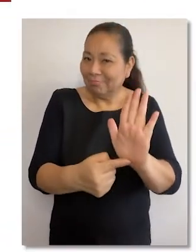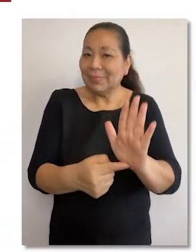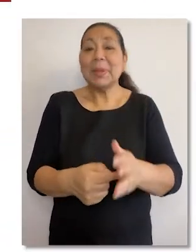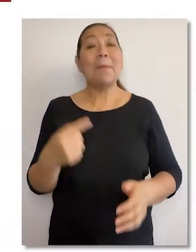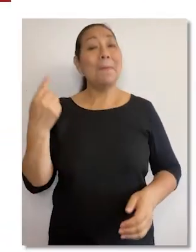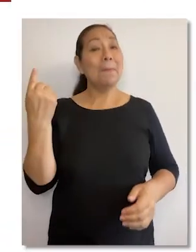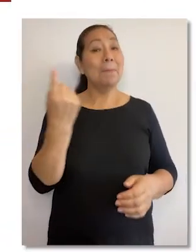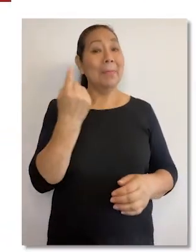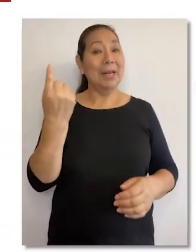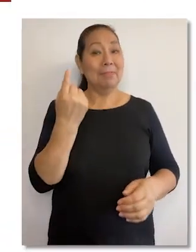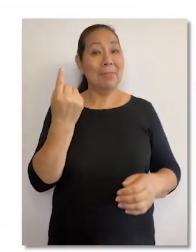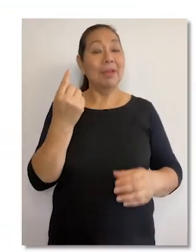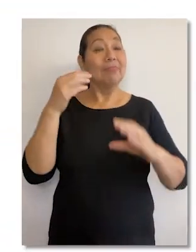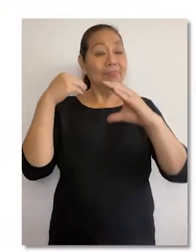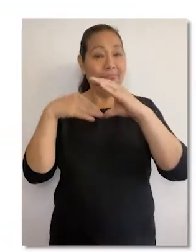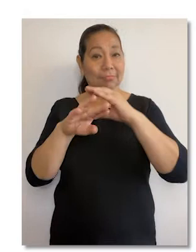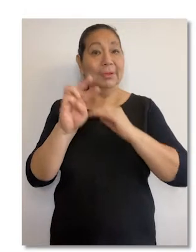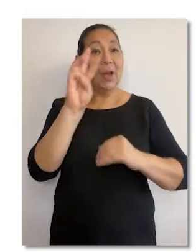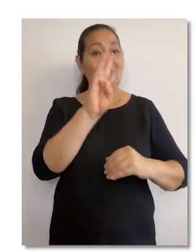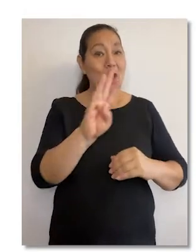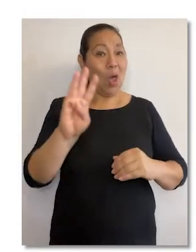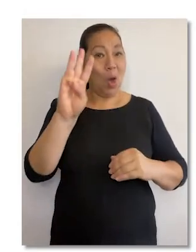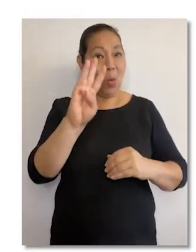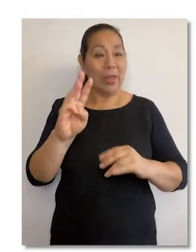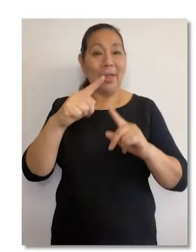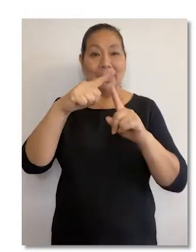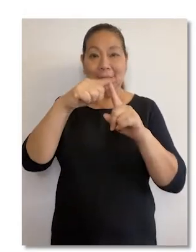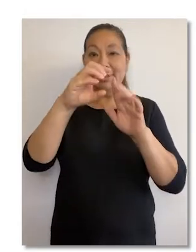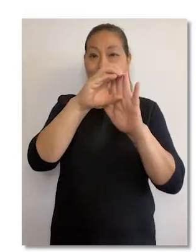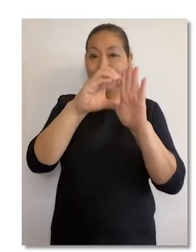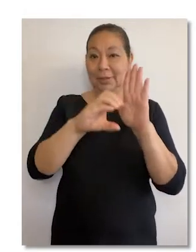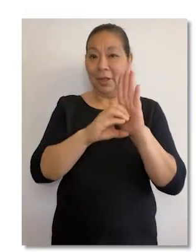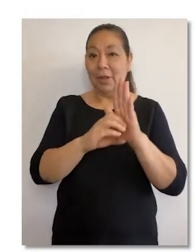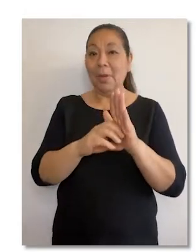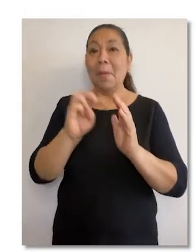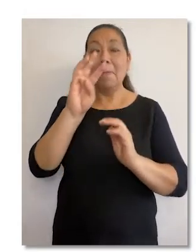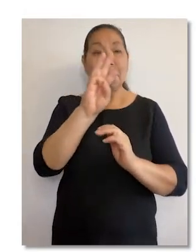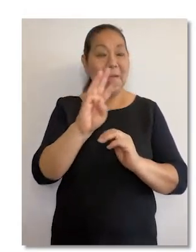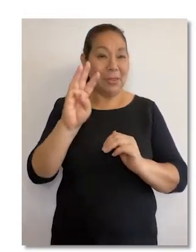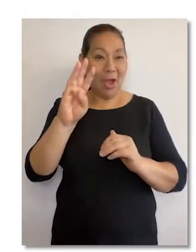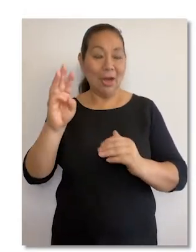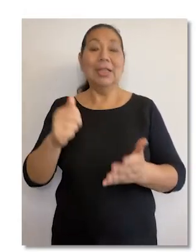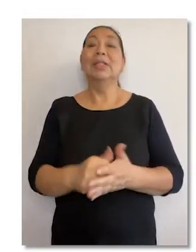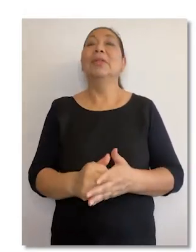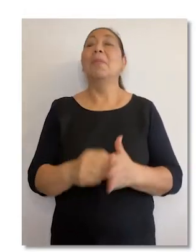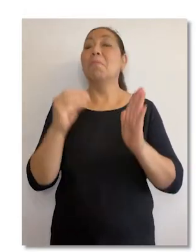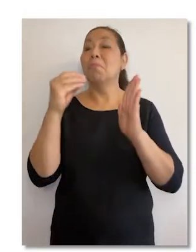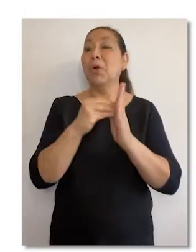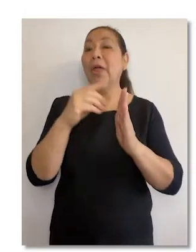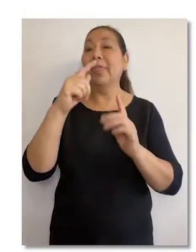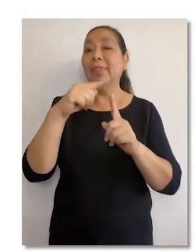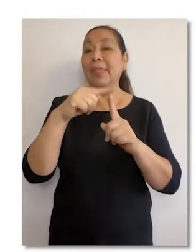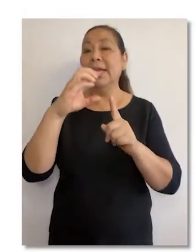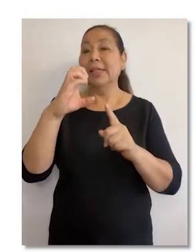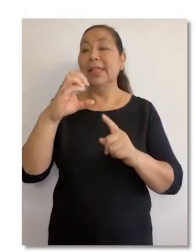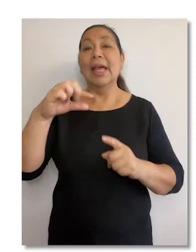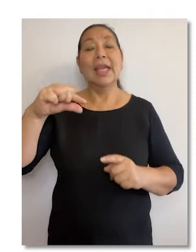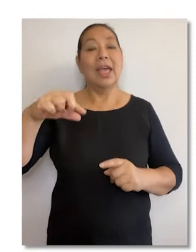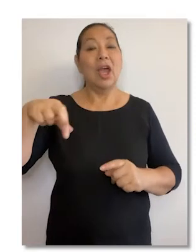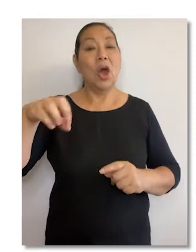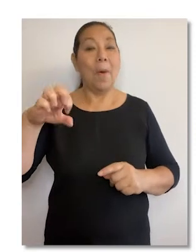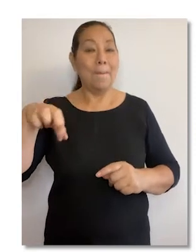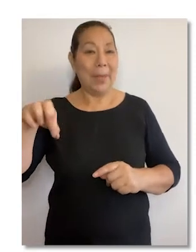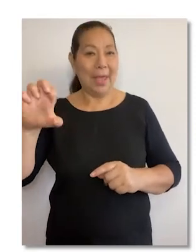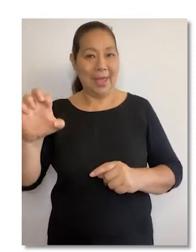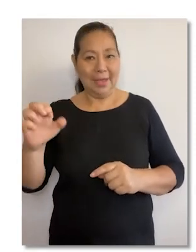cómo hacerlo. Primero, debes ingresar al portal web de la institución www.tc